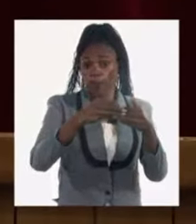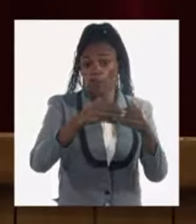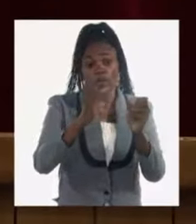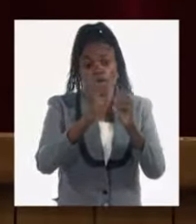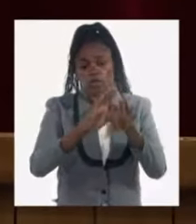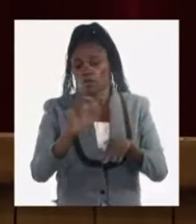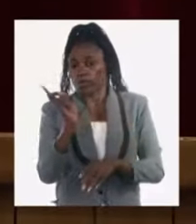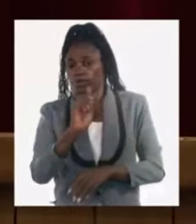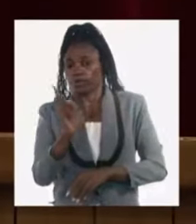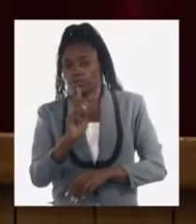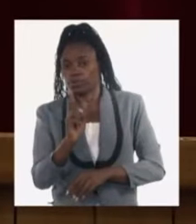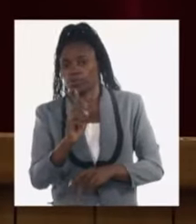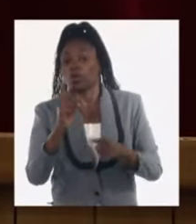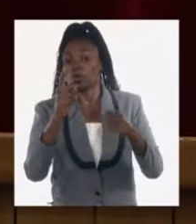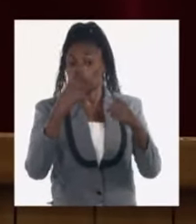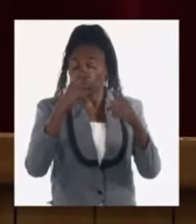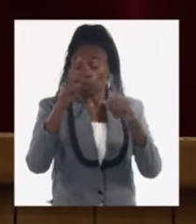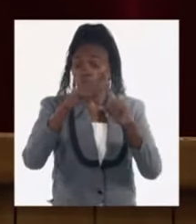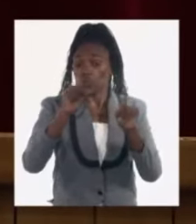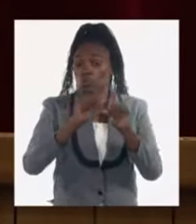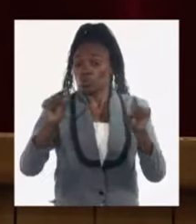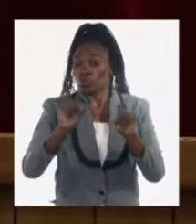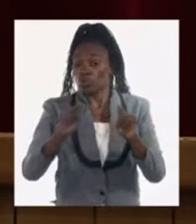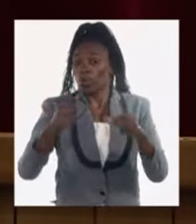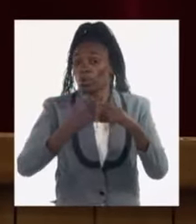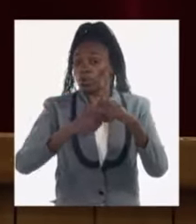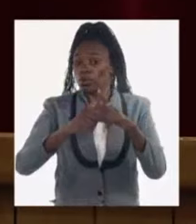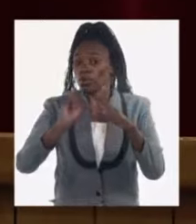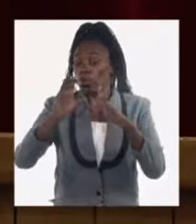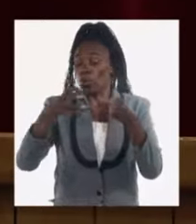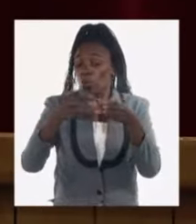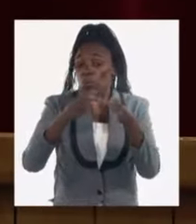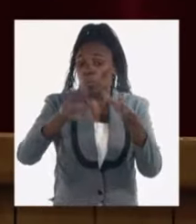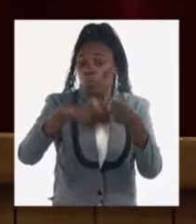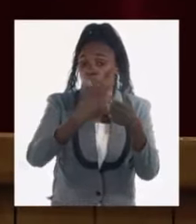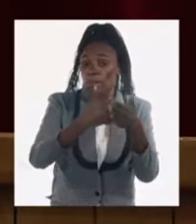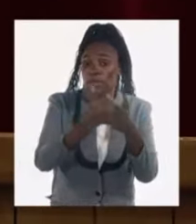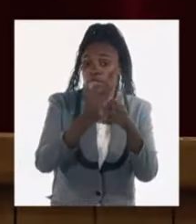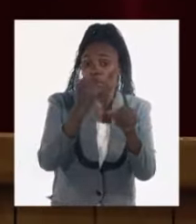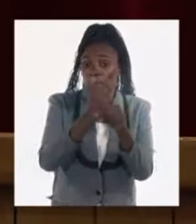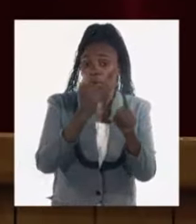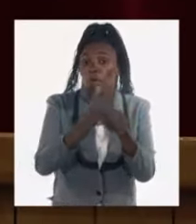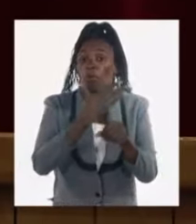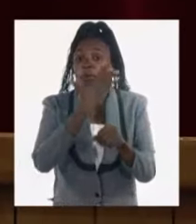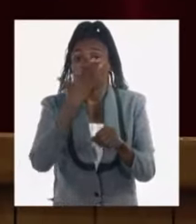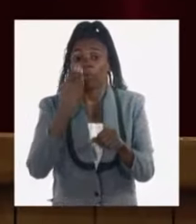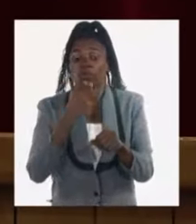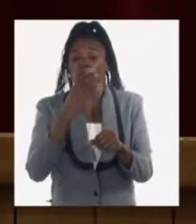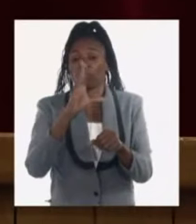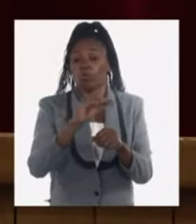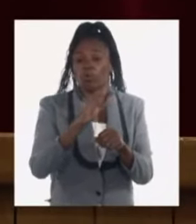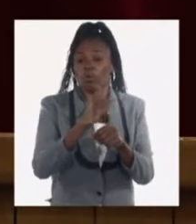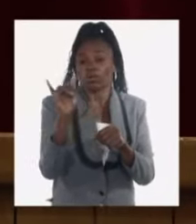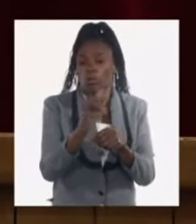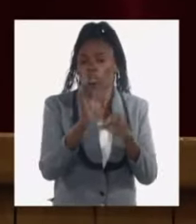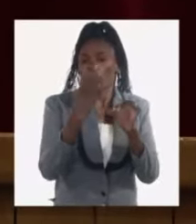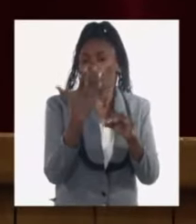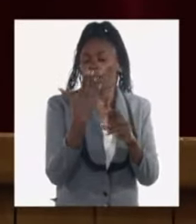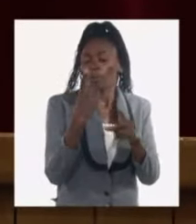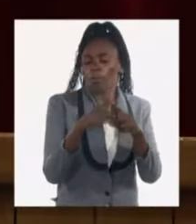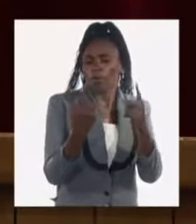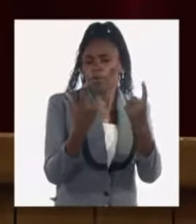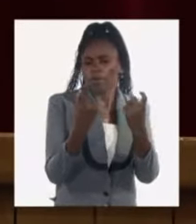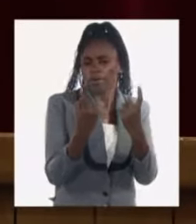y es un asunto que tenemos que resolver porque tenemos un grupo de empresas hoy operando con pérdidas que no podemos decir que es exactamente por una eficiencia